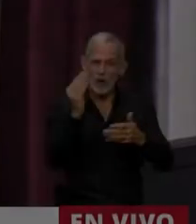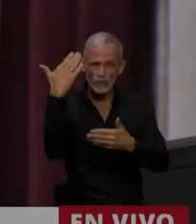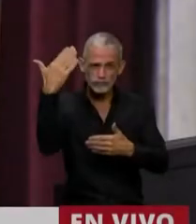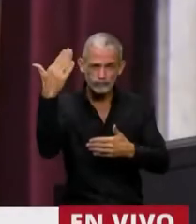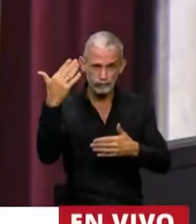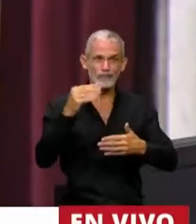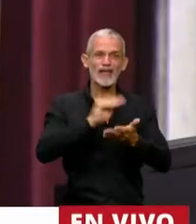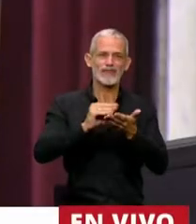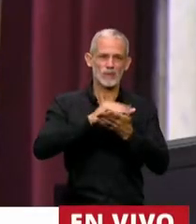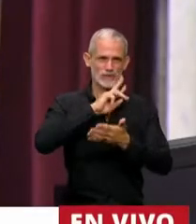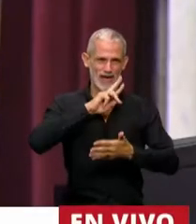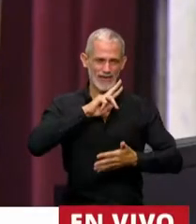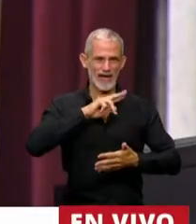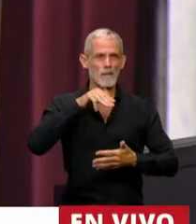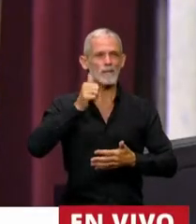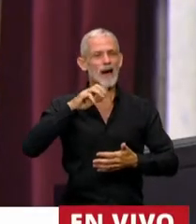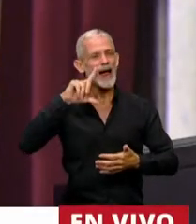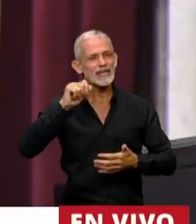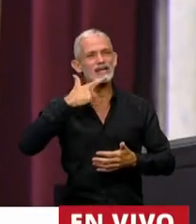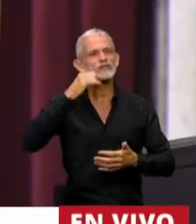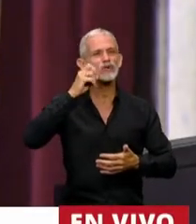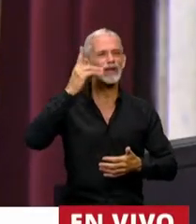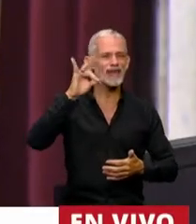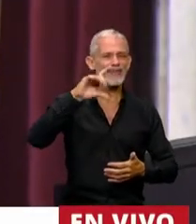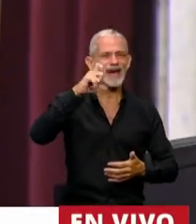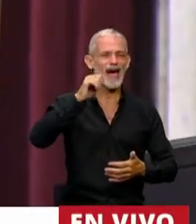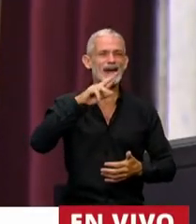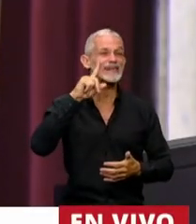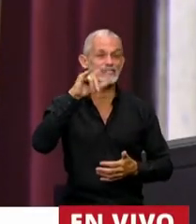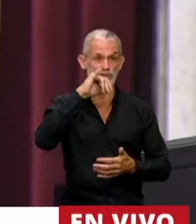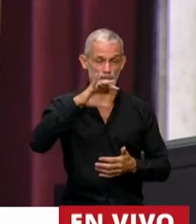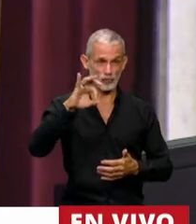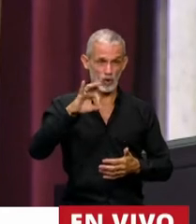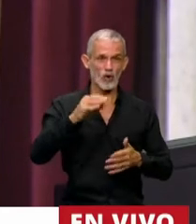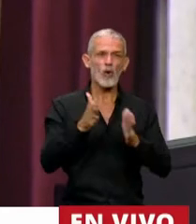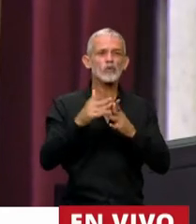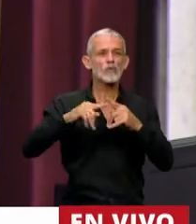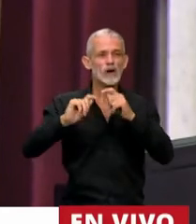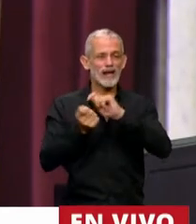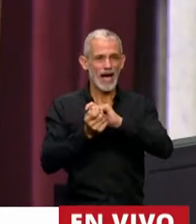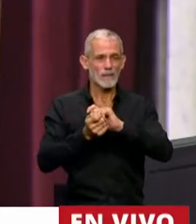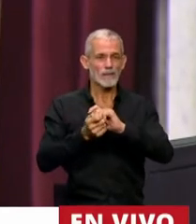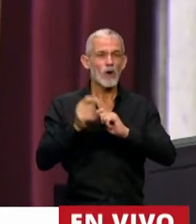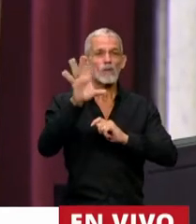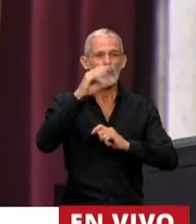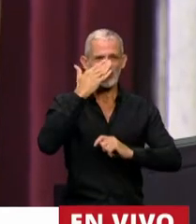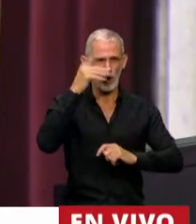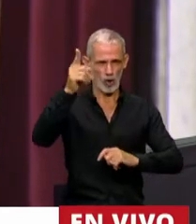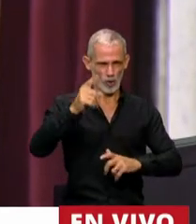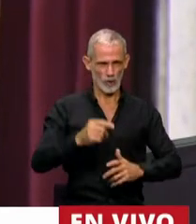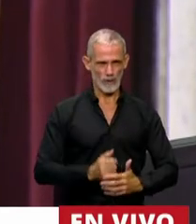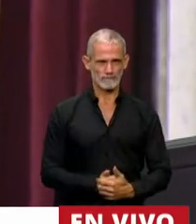La diputada María Soledad Carrizo, Juntos por el Cambio, Provincia de Córdoba.